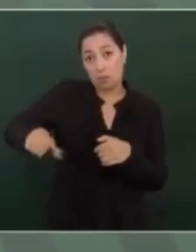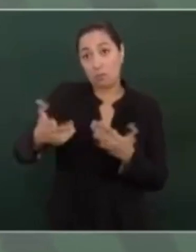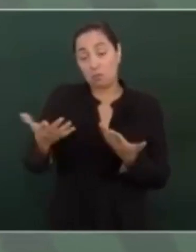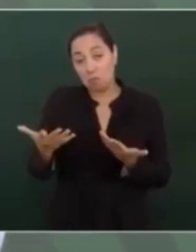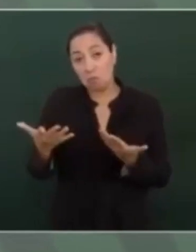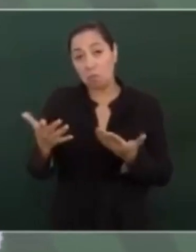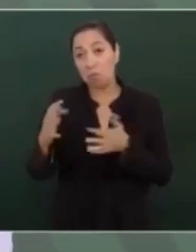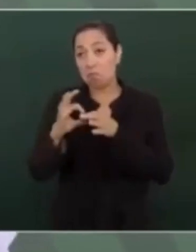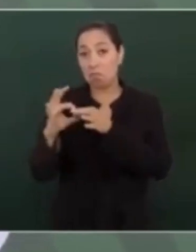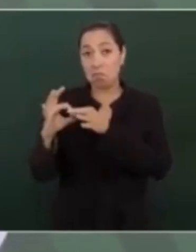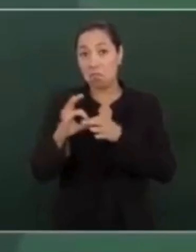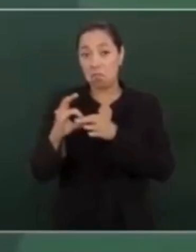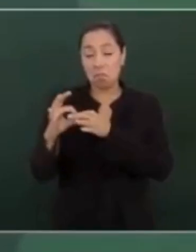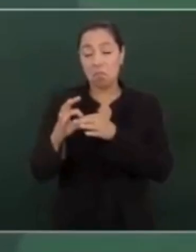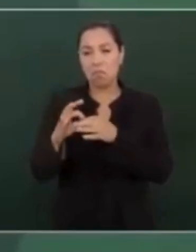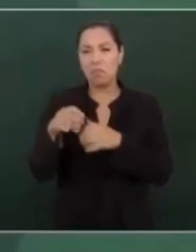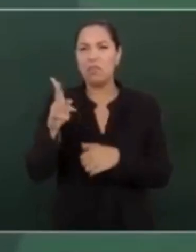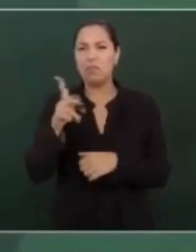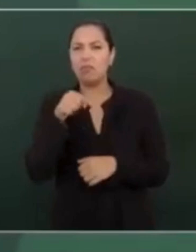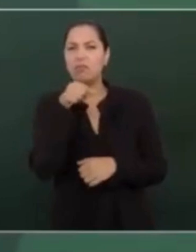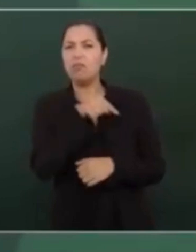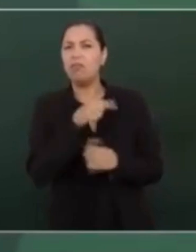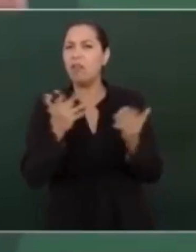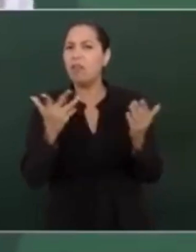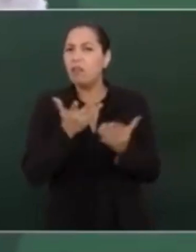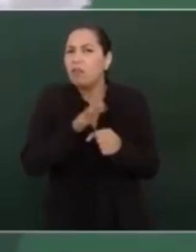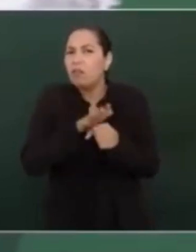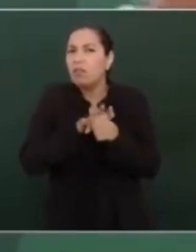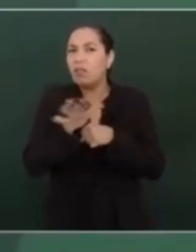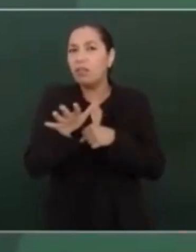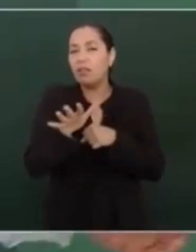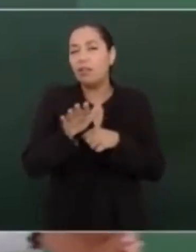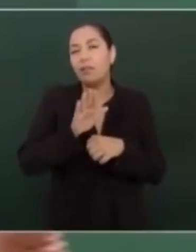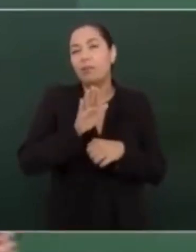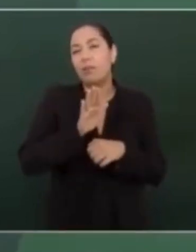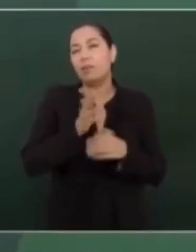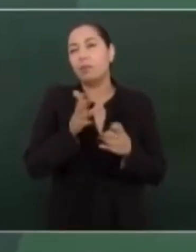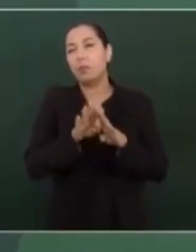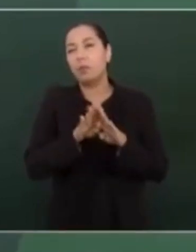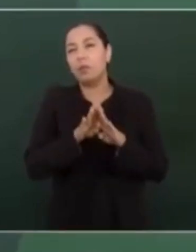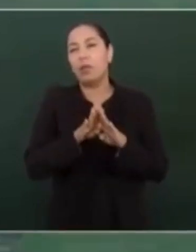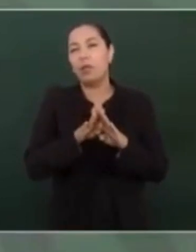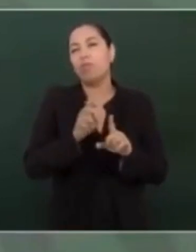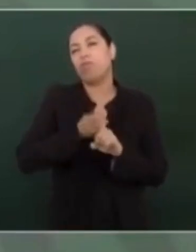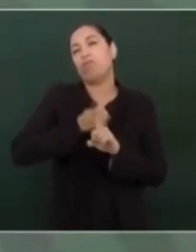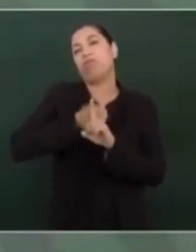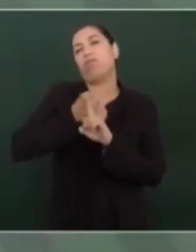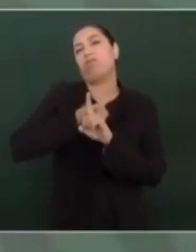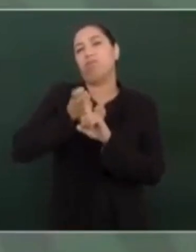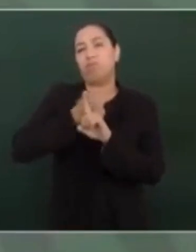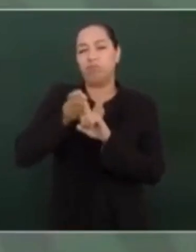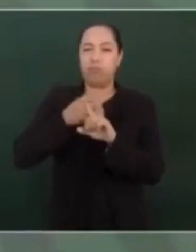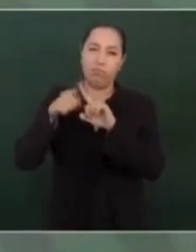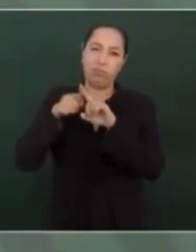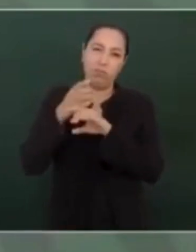¿Y a qué se dedicaba? Pues a quemarle incienso al presidente,